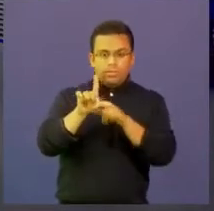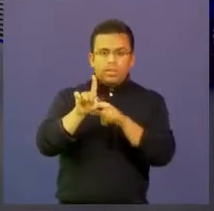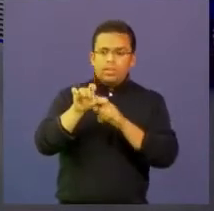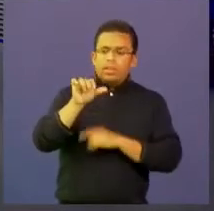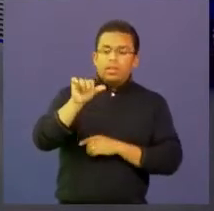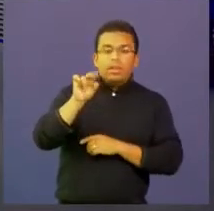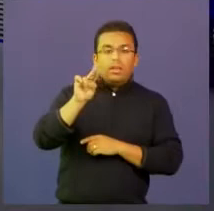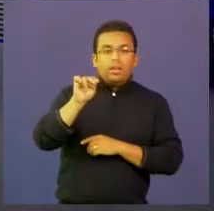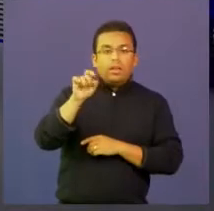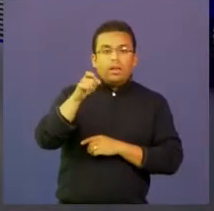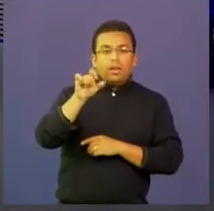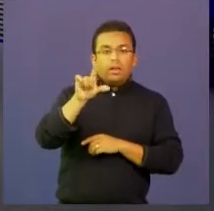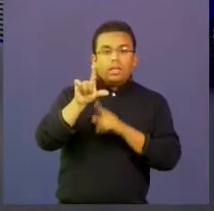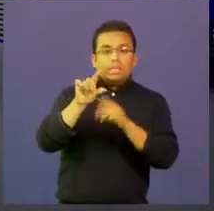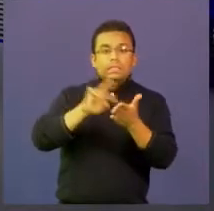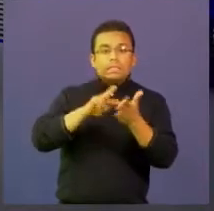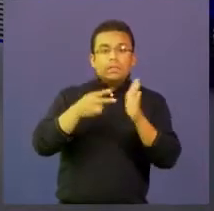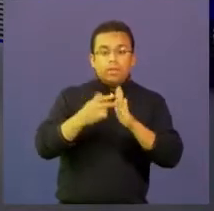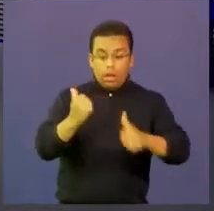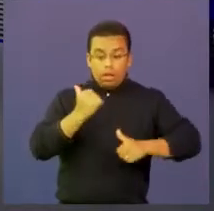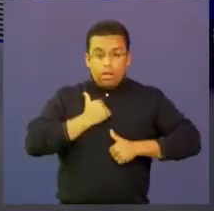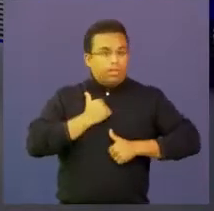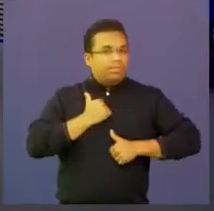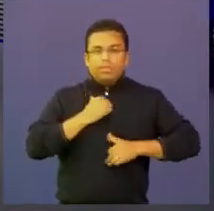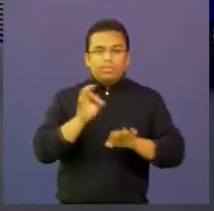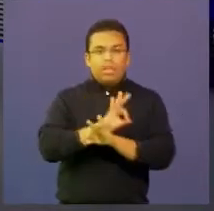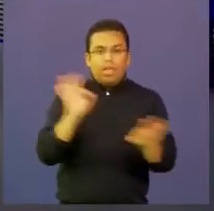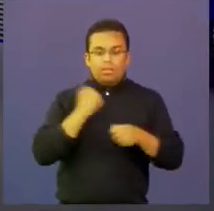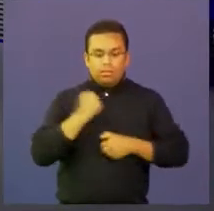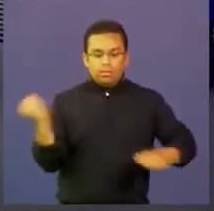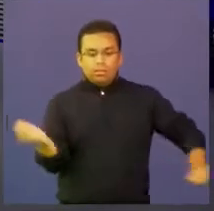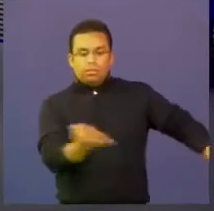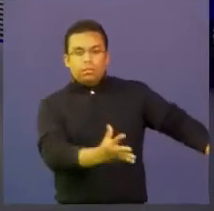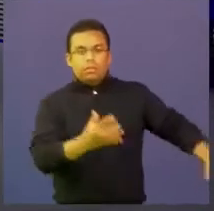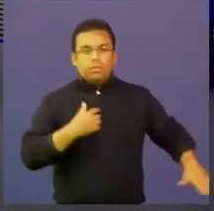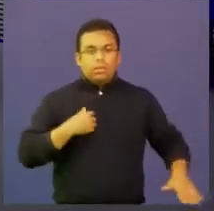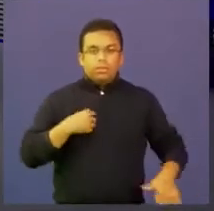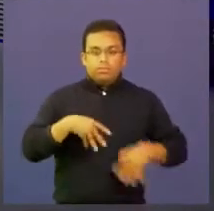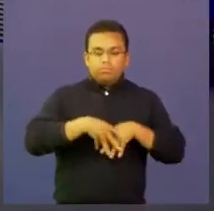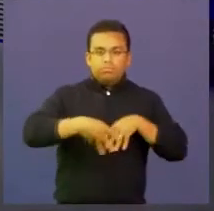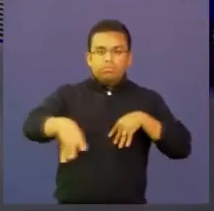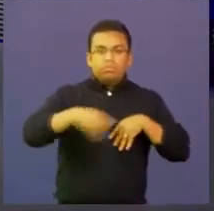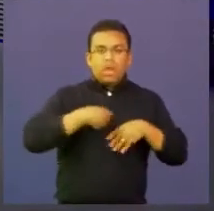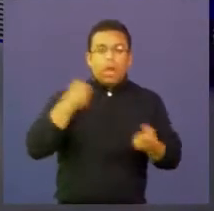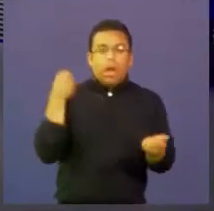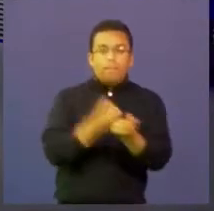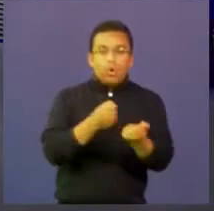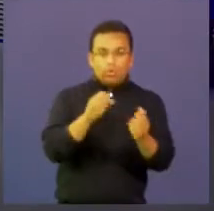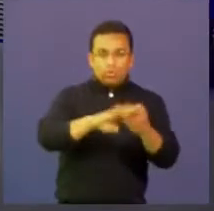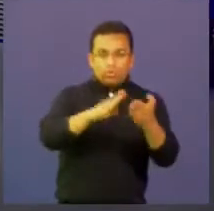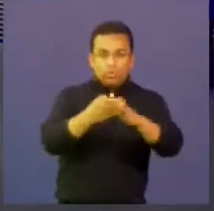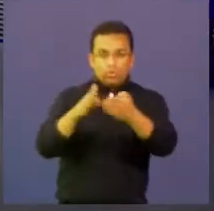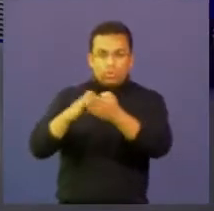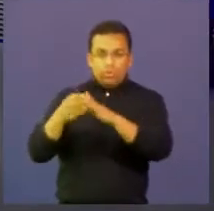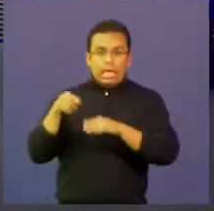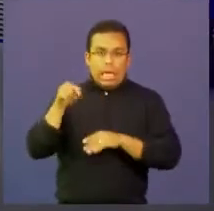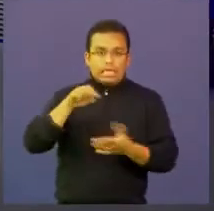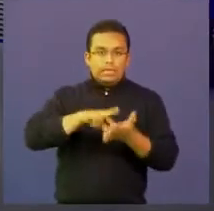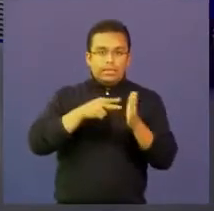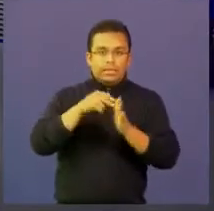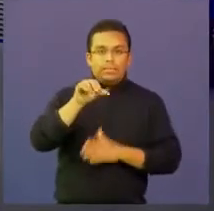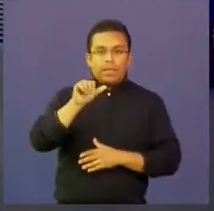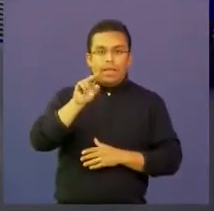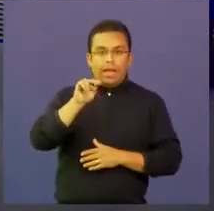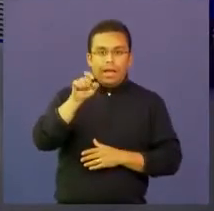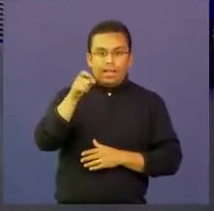relacionadas con el esfuerzo no armado de la Fuerza Aérea Colombiana, que están enfocados al apoyo a la comunidad, la extinción de incendios,